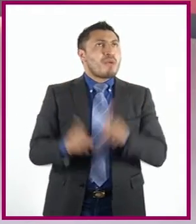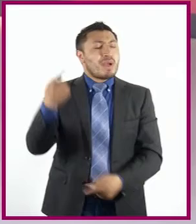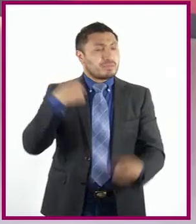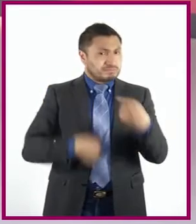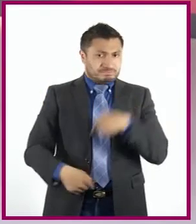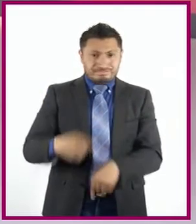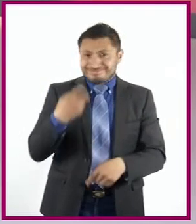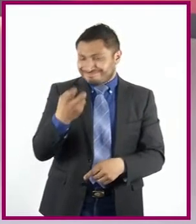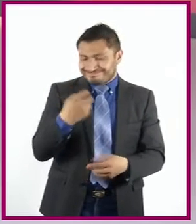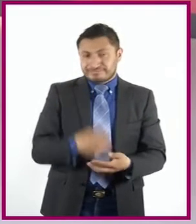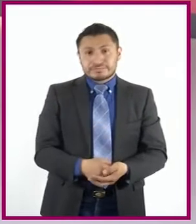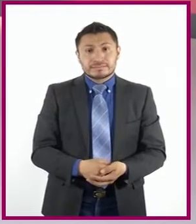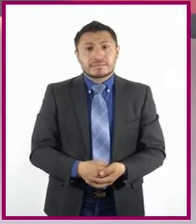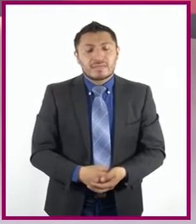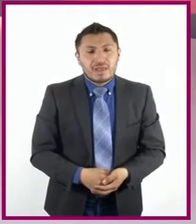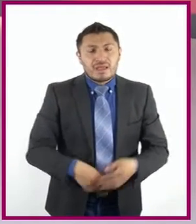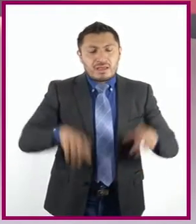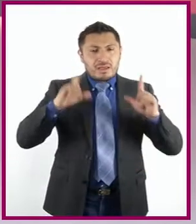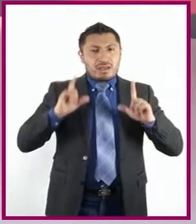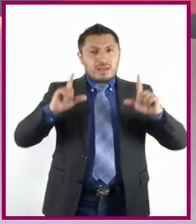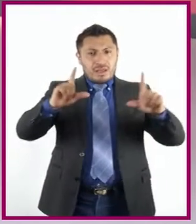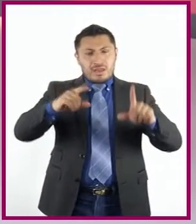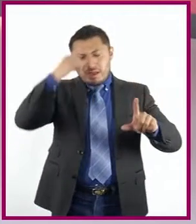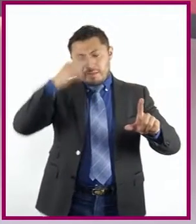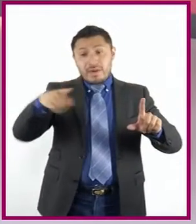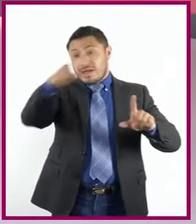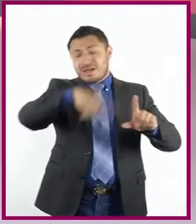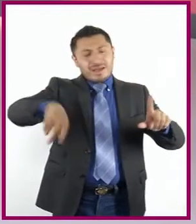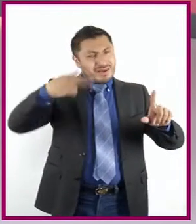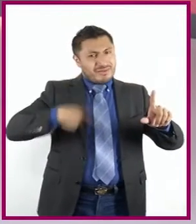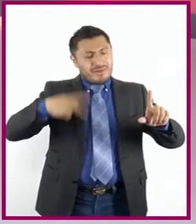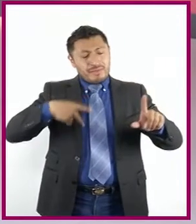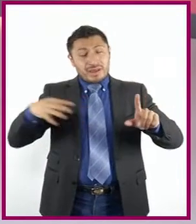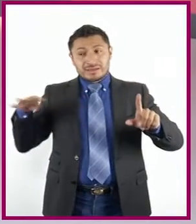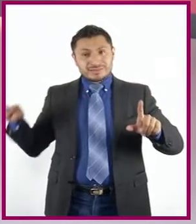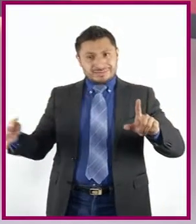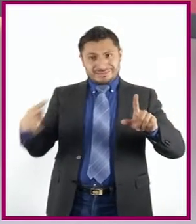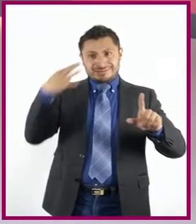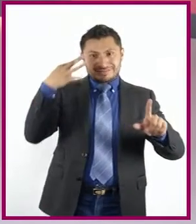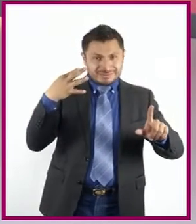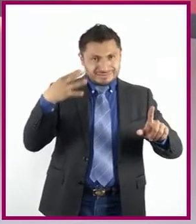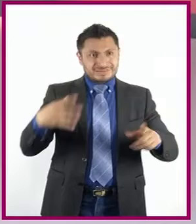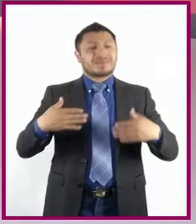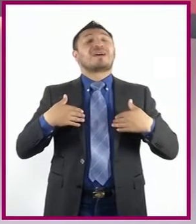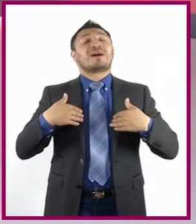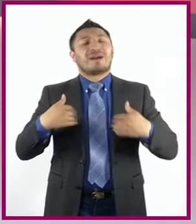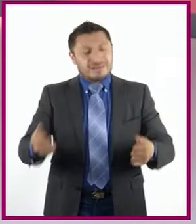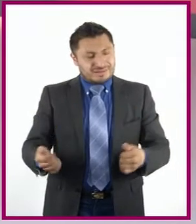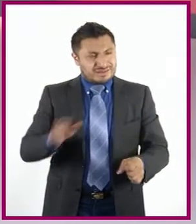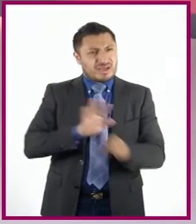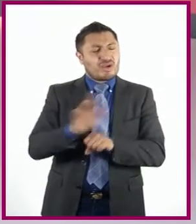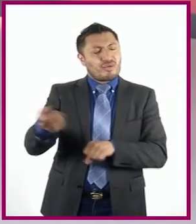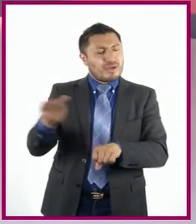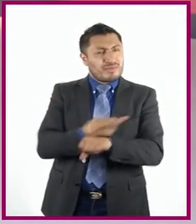sirven para revelar al público los pensamientos de los personajes y a menudo se usan para resaltar